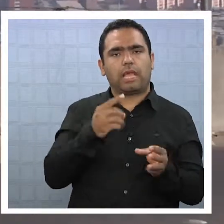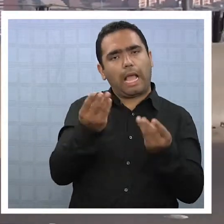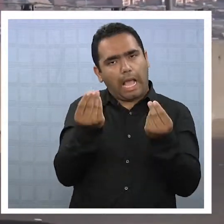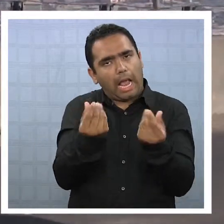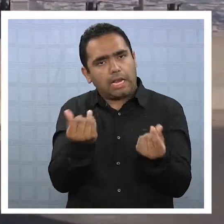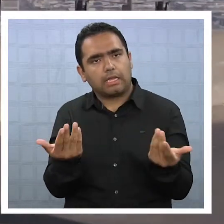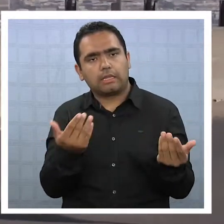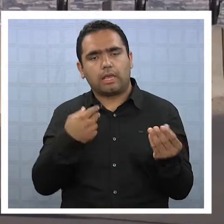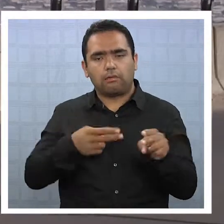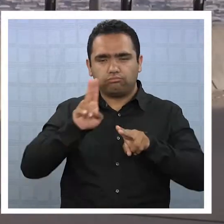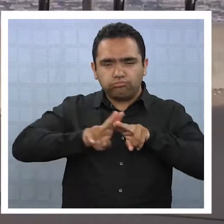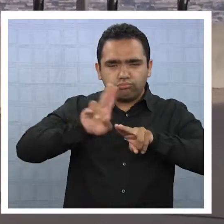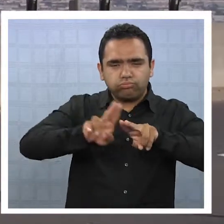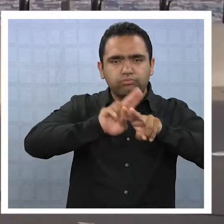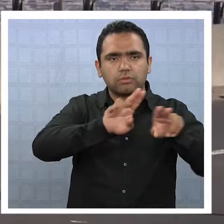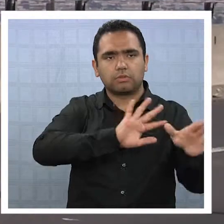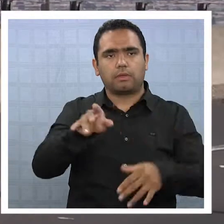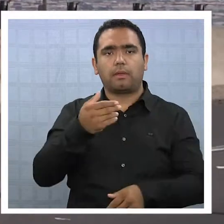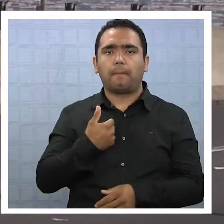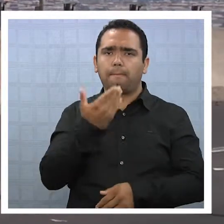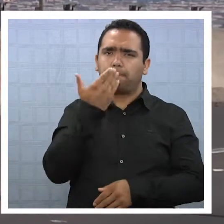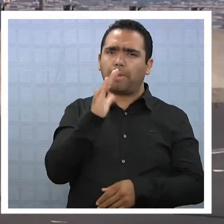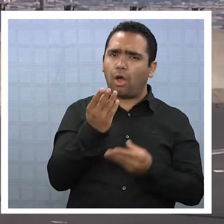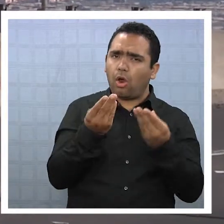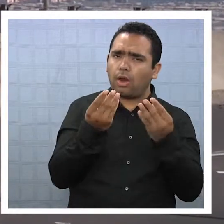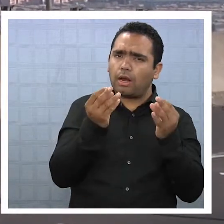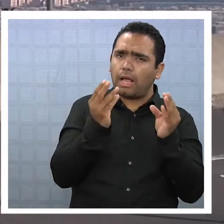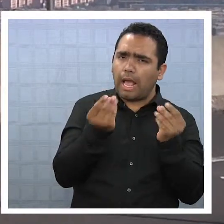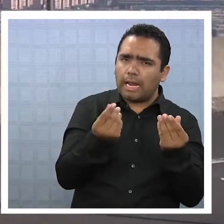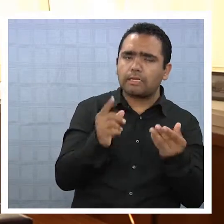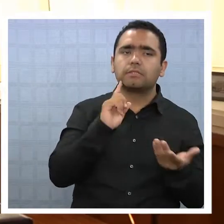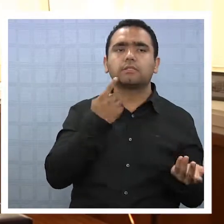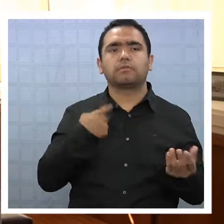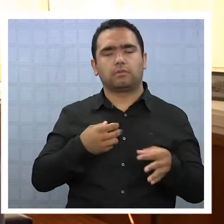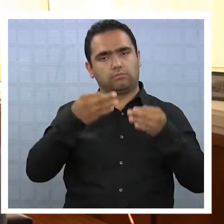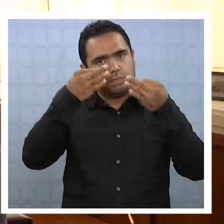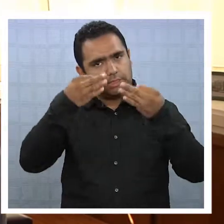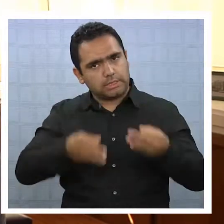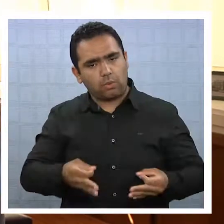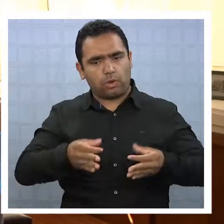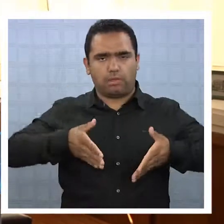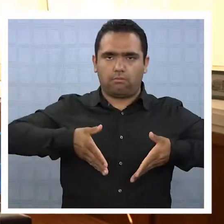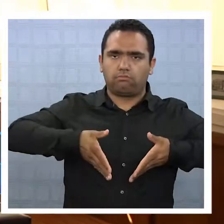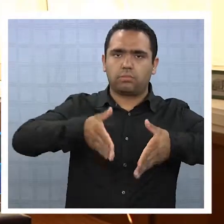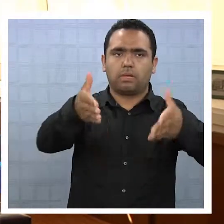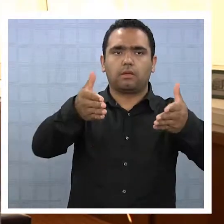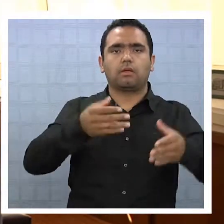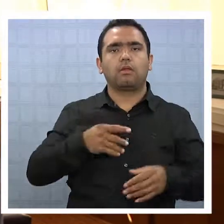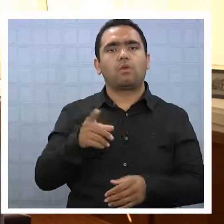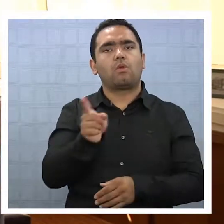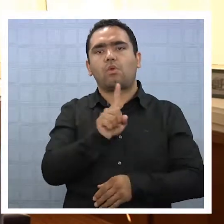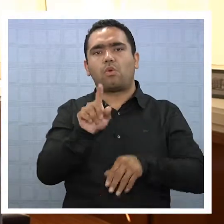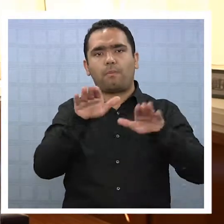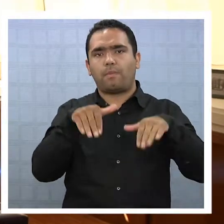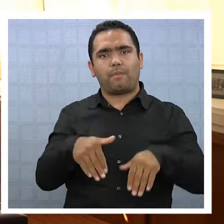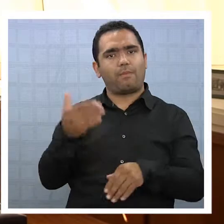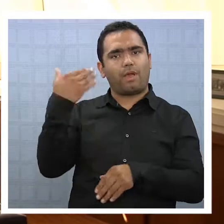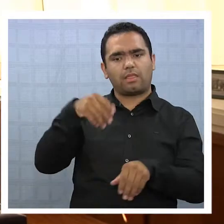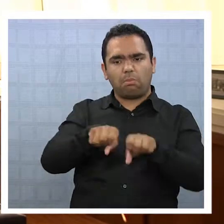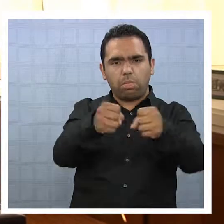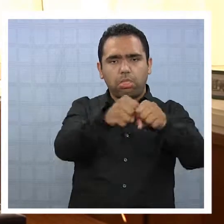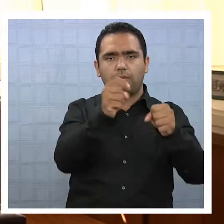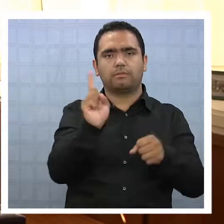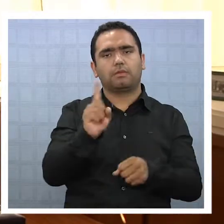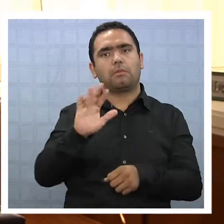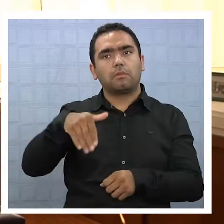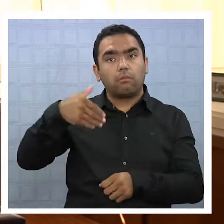Mejorar el estándar para nosotros es darle más seguridad a la ruta, ¿qué quiere decir eso? Que no vuelva a ocurrir lo que ocurrió, entonces no